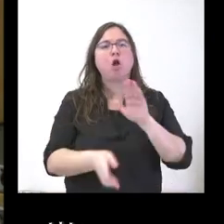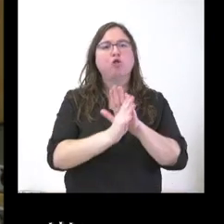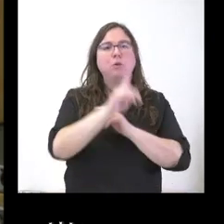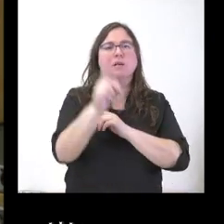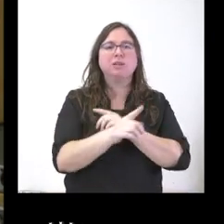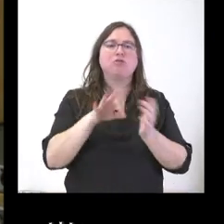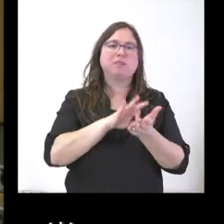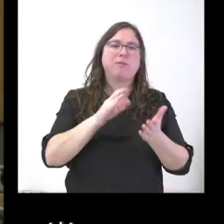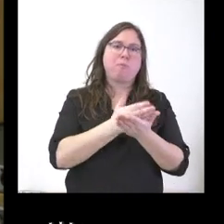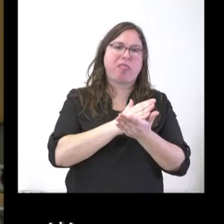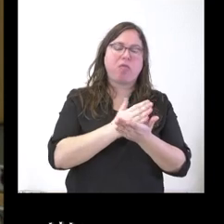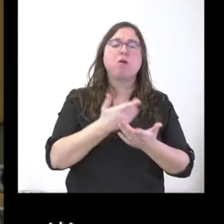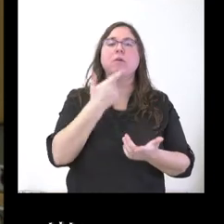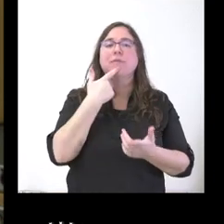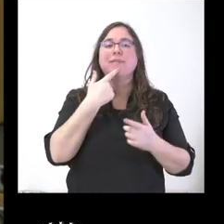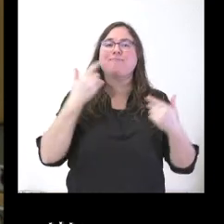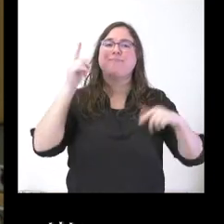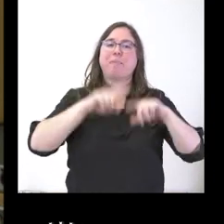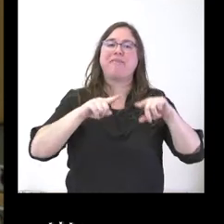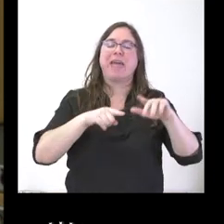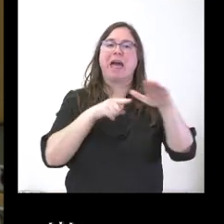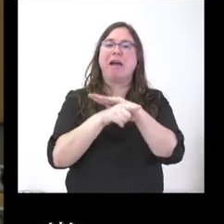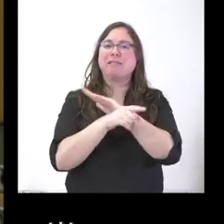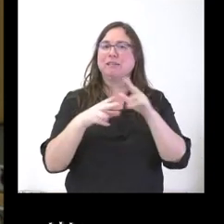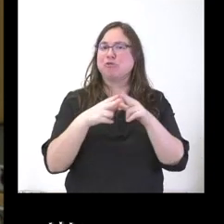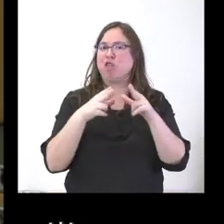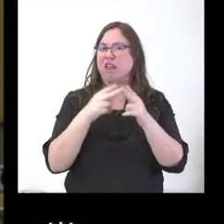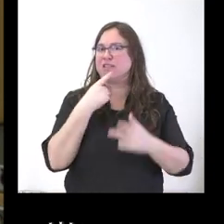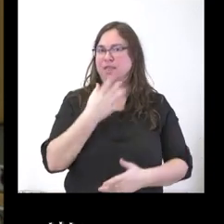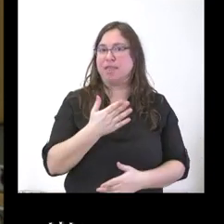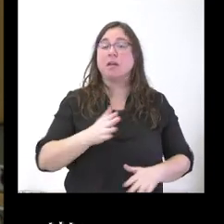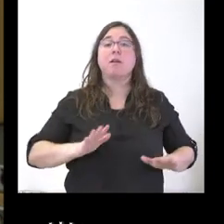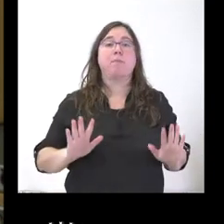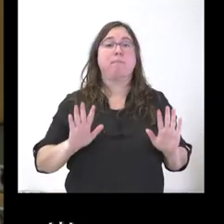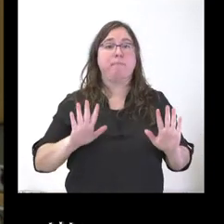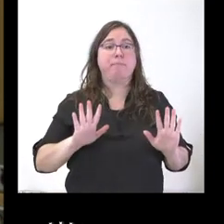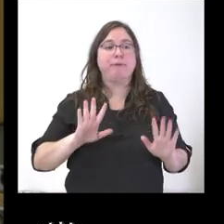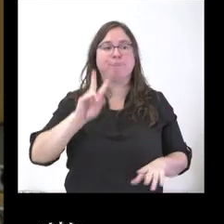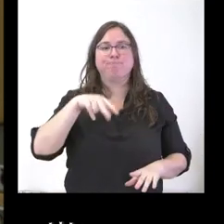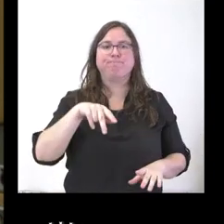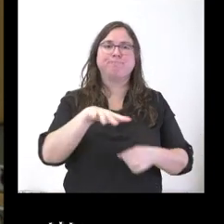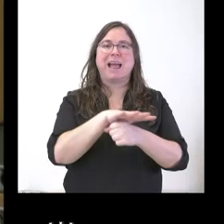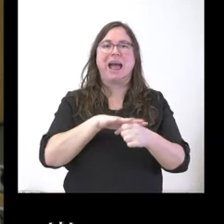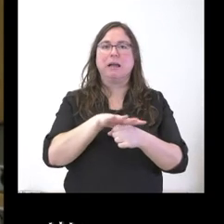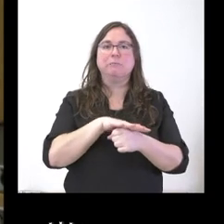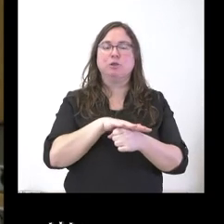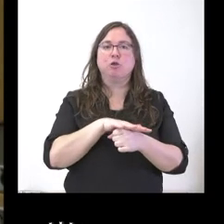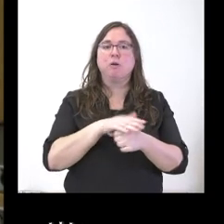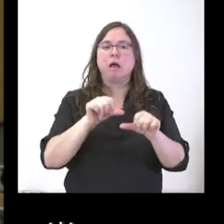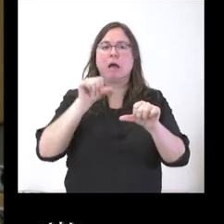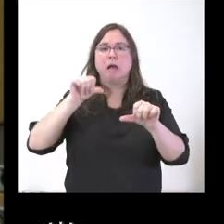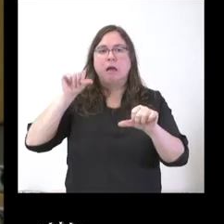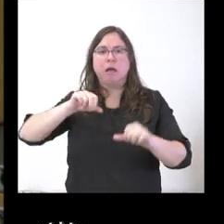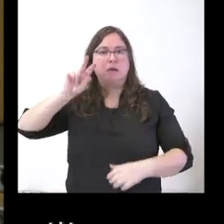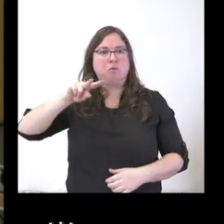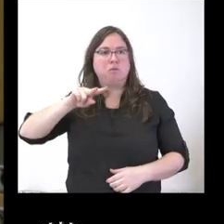SERLA en los agentes sociales, pero es un escenario que no se ha planteado en años anteriores.